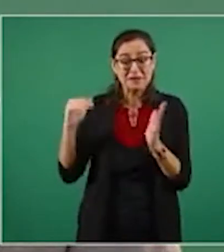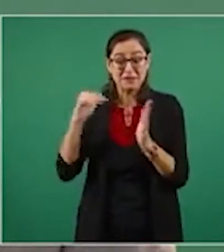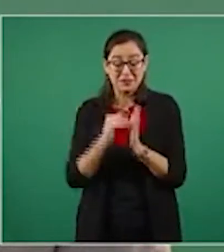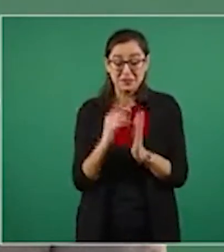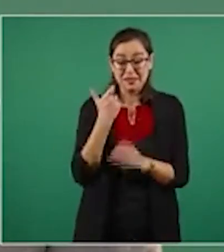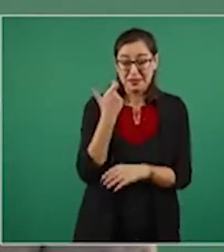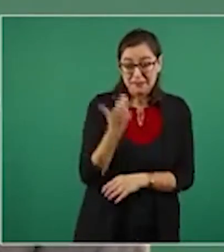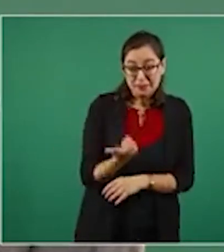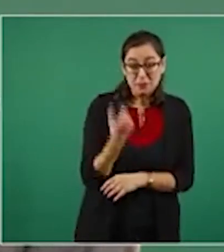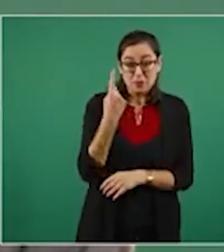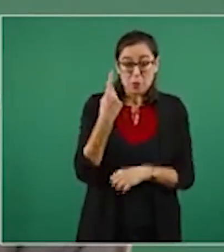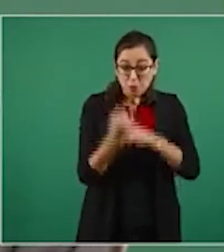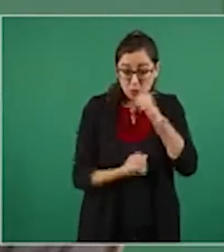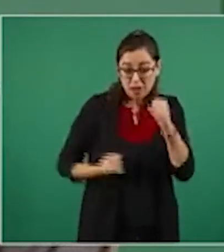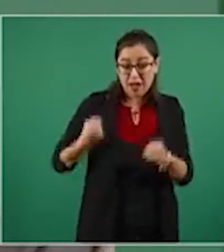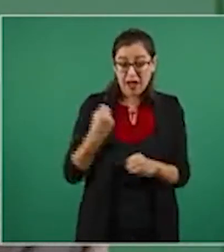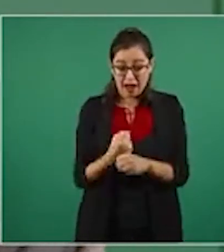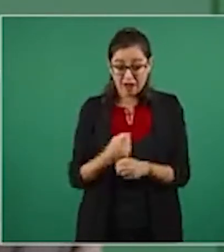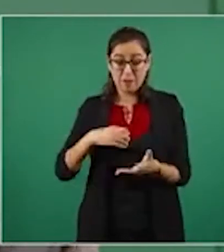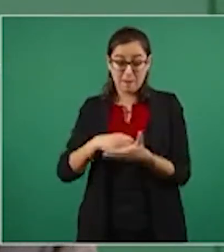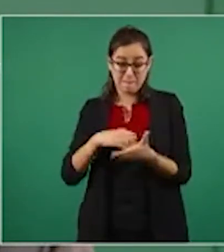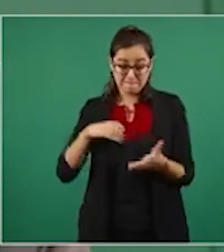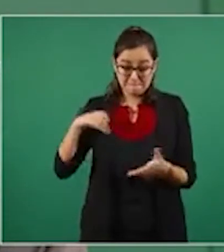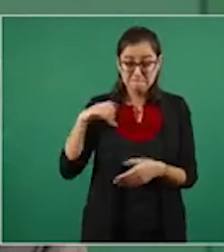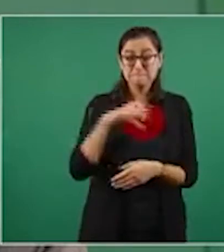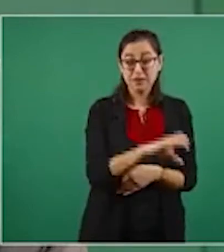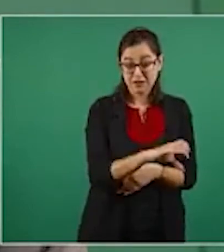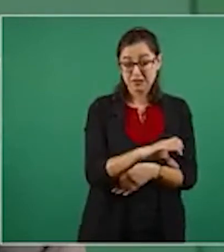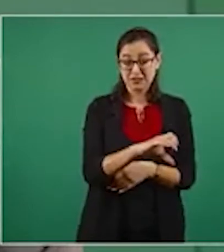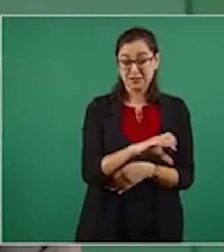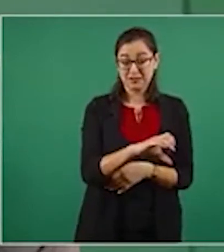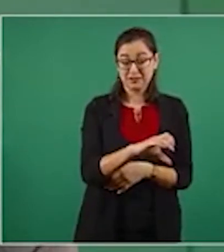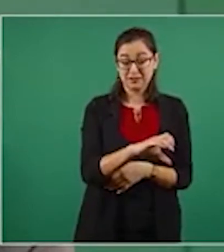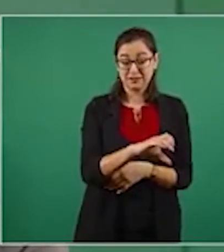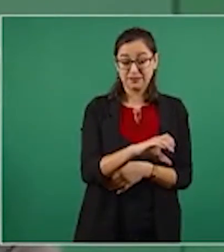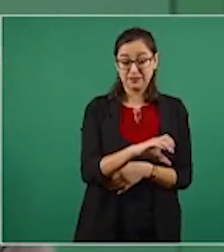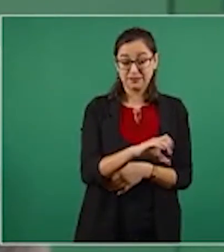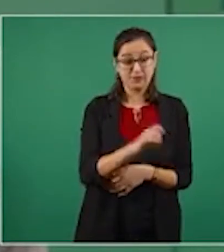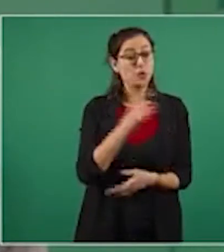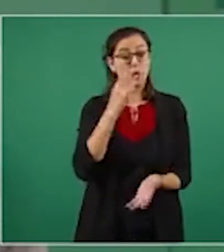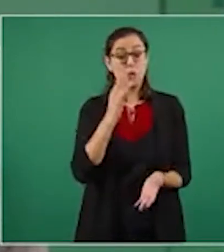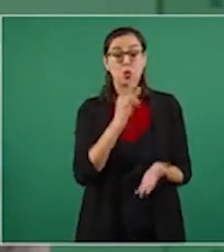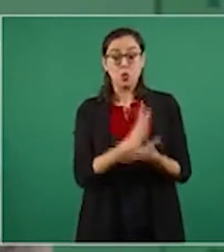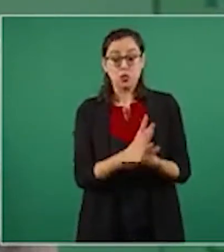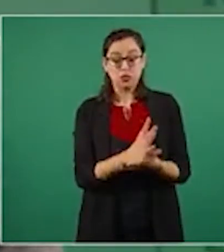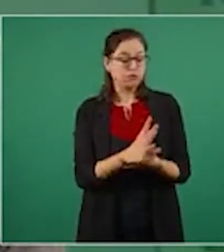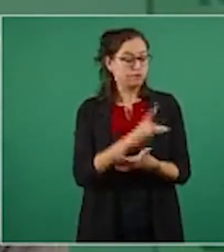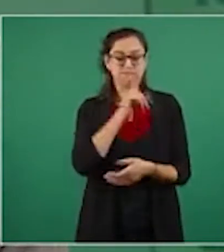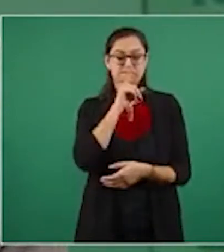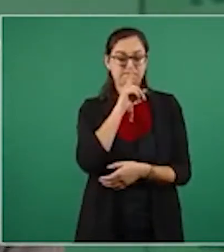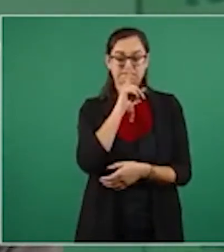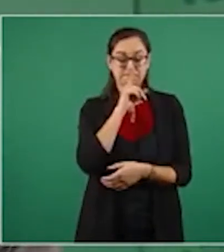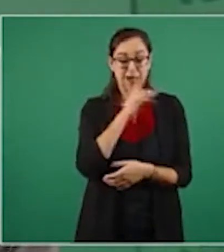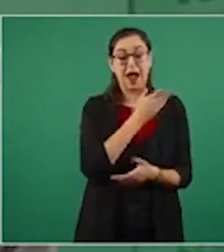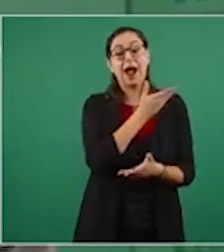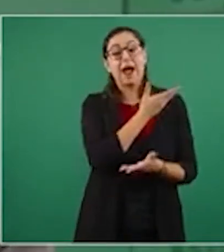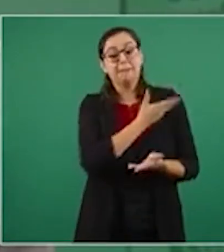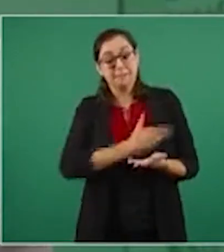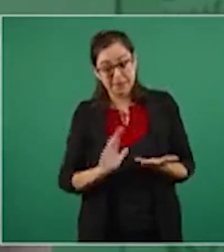Pero no sólo era eso, sino que todos los medios